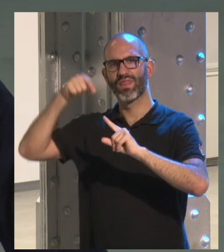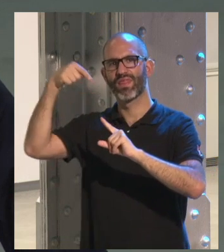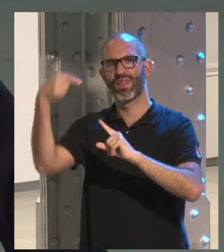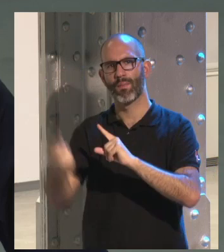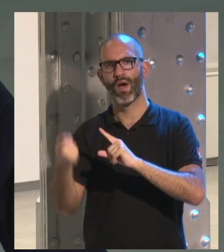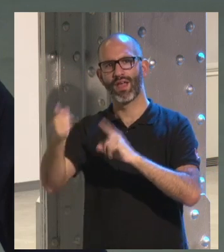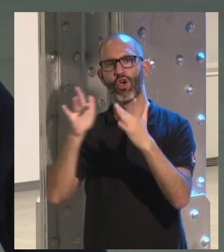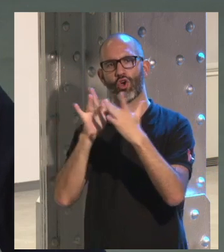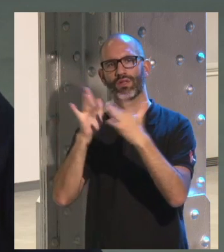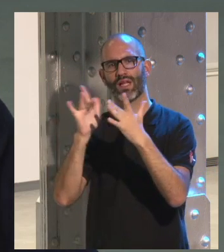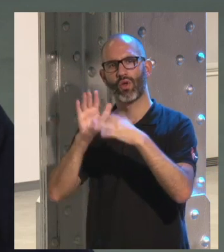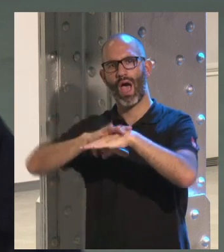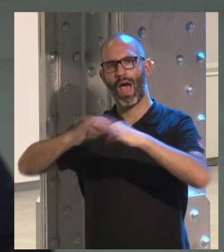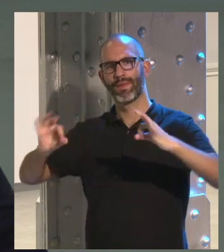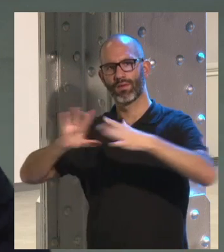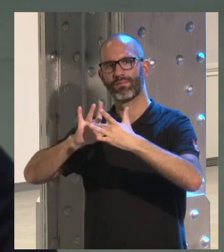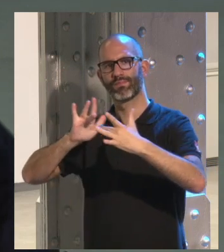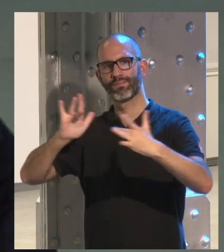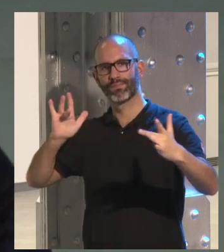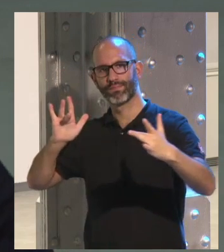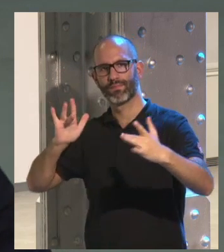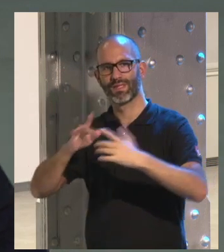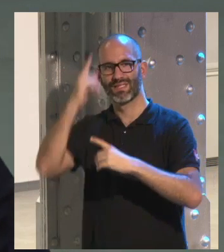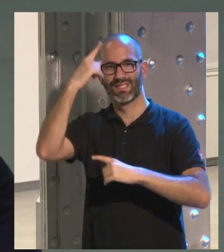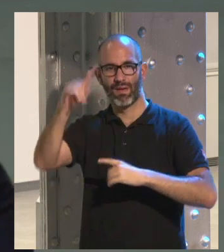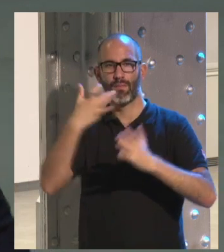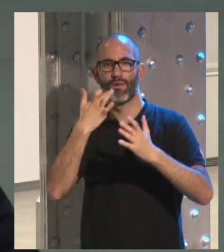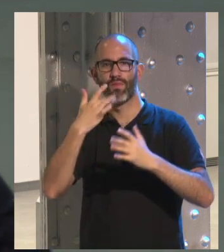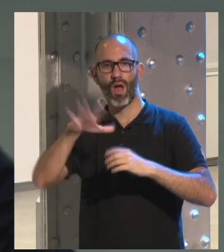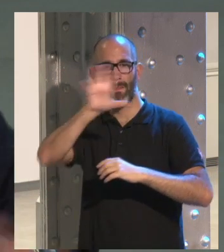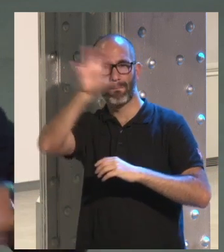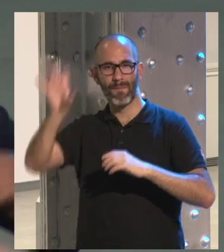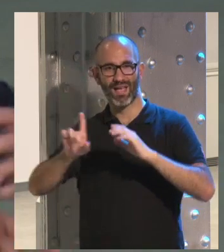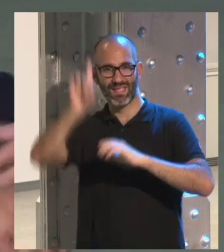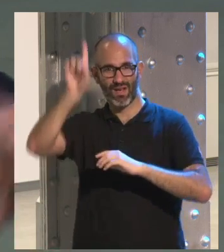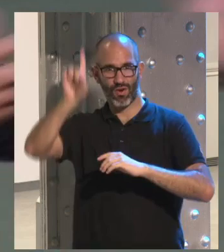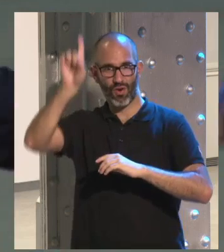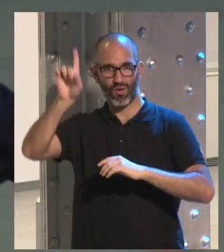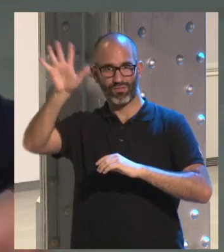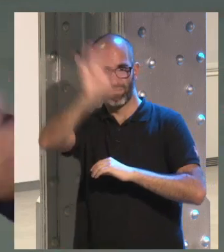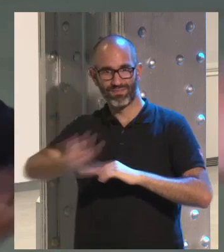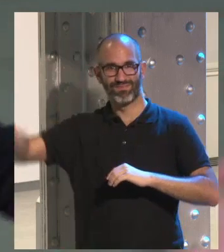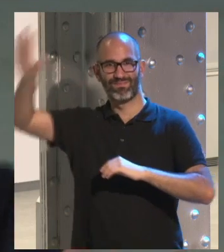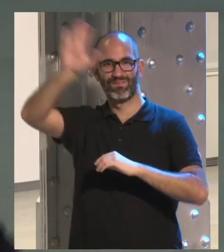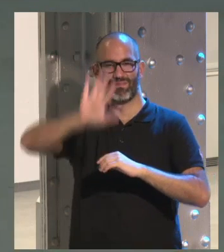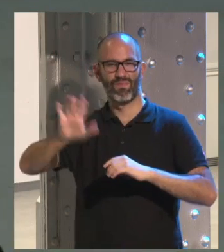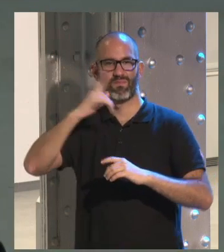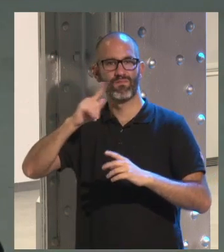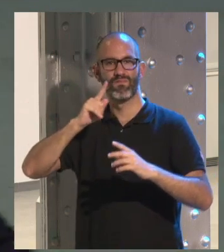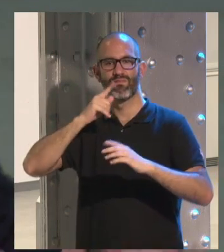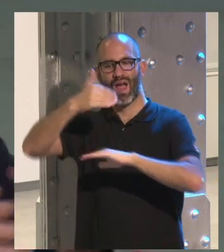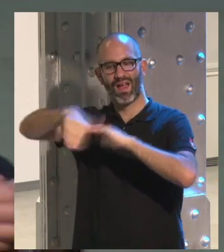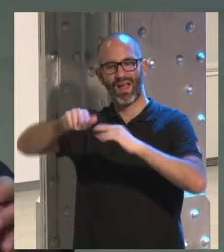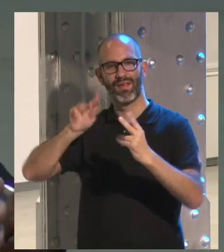los contactos con sus amigos sabéis que en noruega escandinavia en general no tiene la misma vida que nosotros fuera de vernos tanto de ser tan